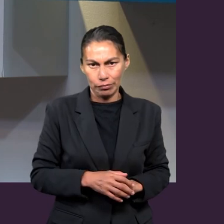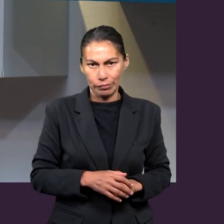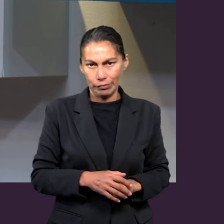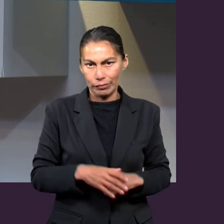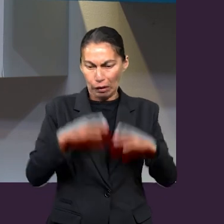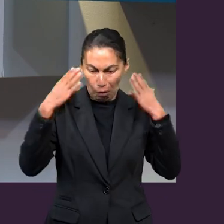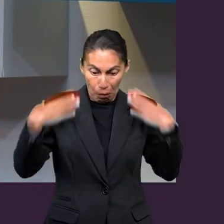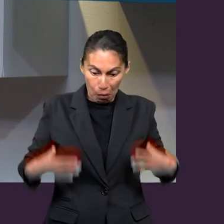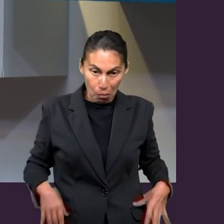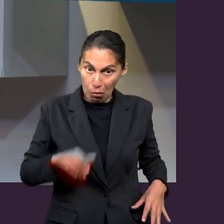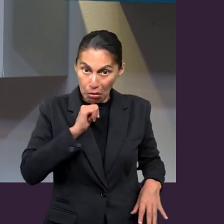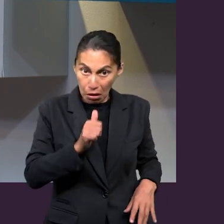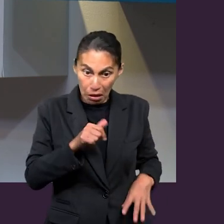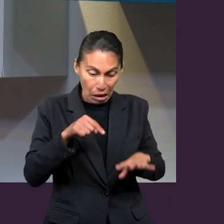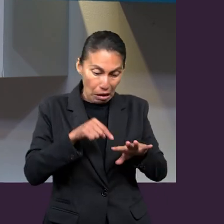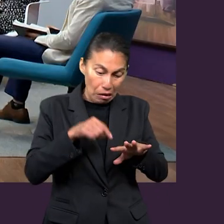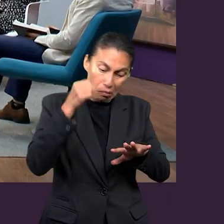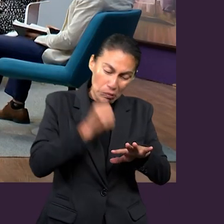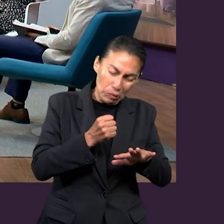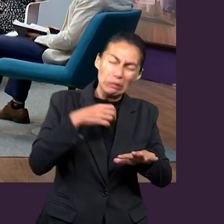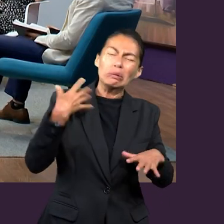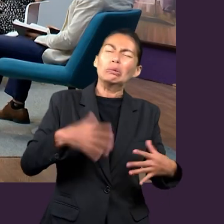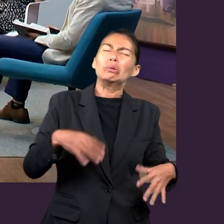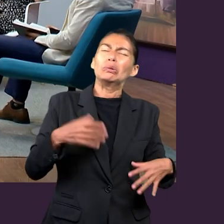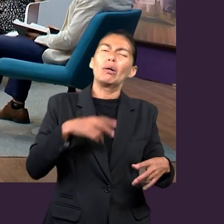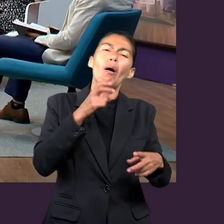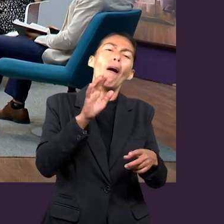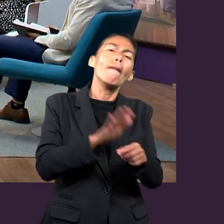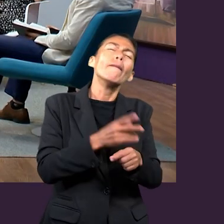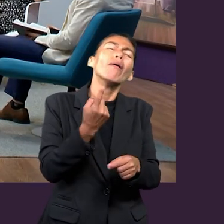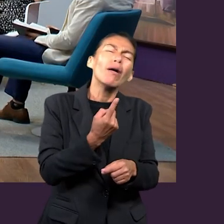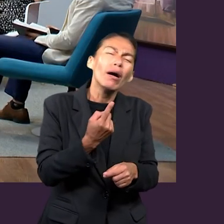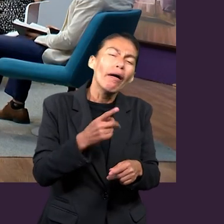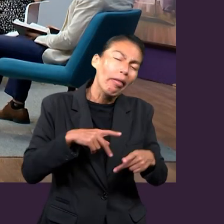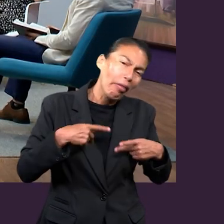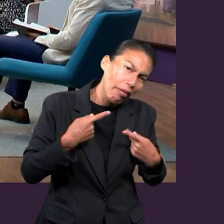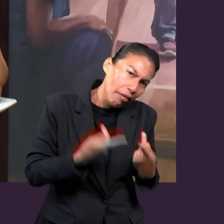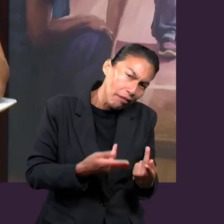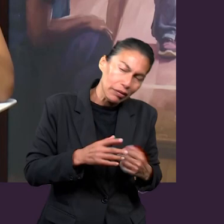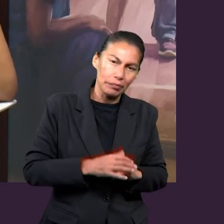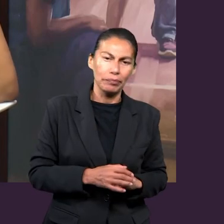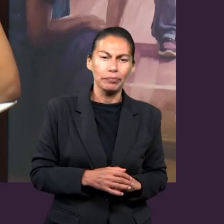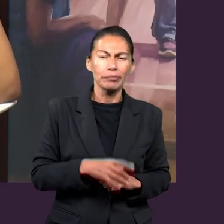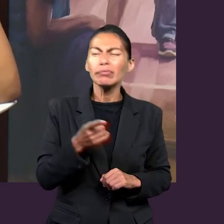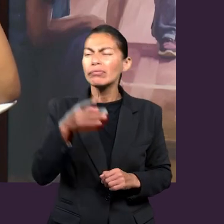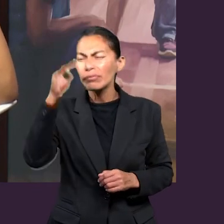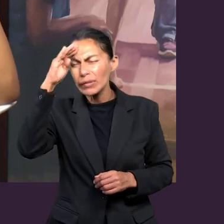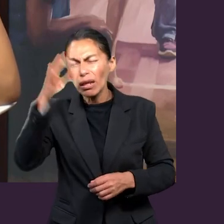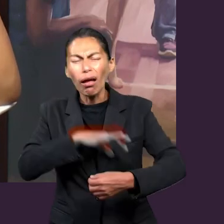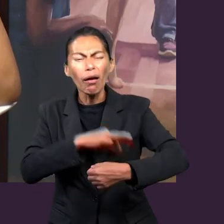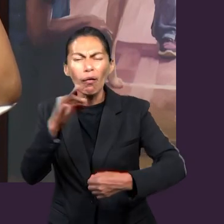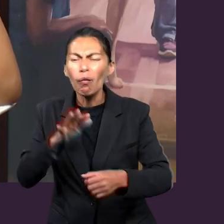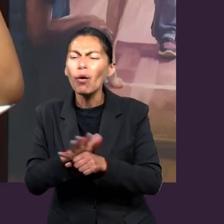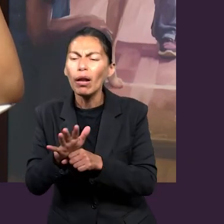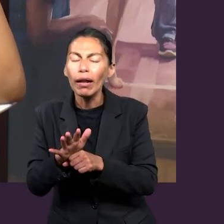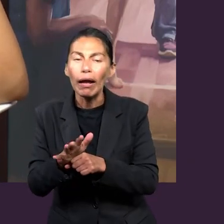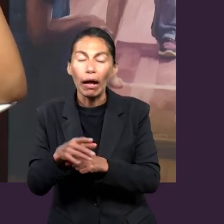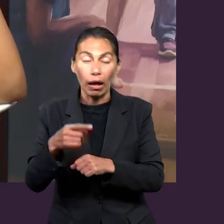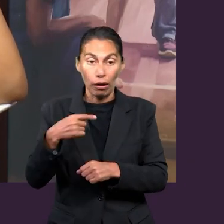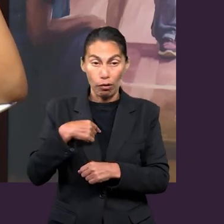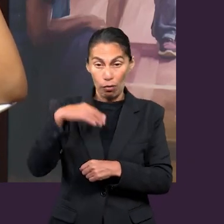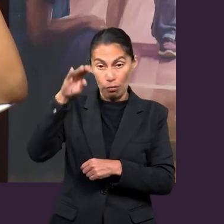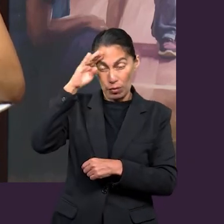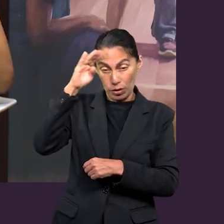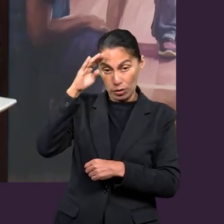más débil en ese momento. ¿Con qué os quedáis de la lección de hoy? Pienso que cuando es una guerra física son